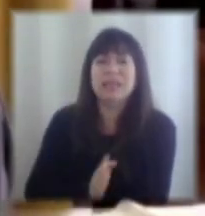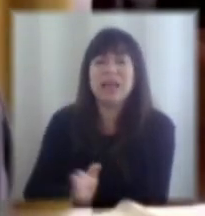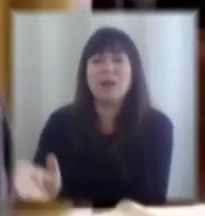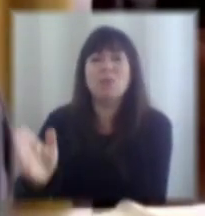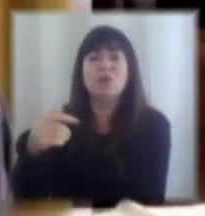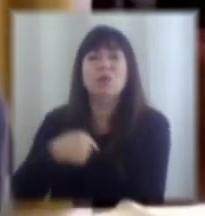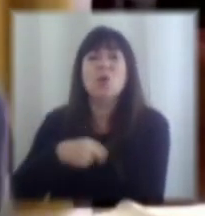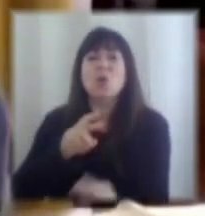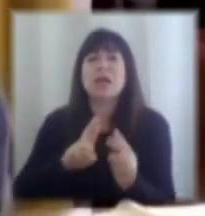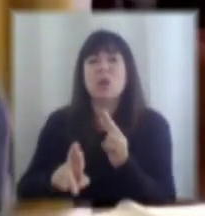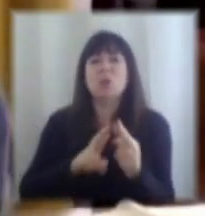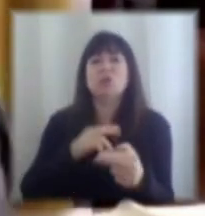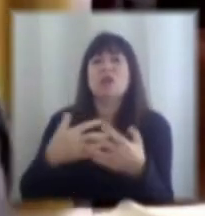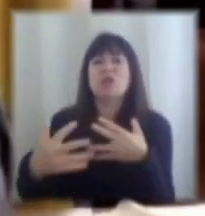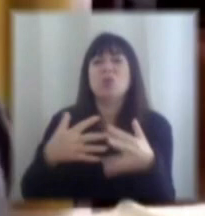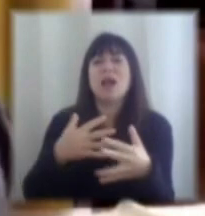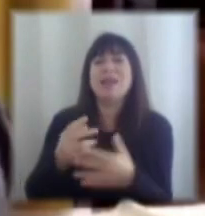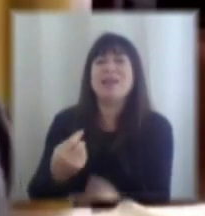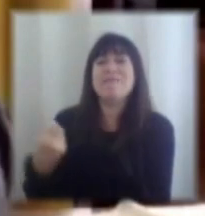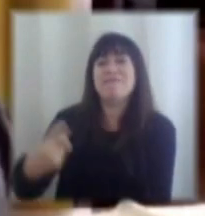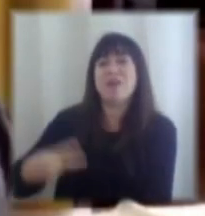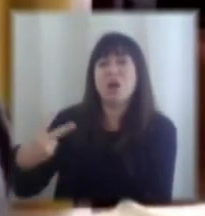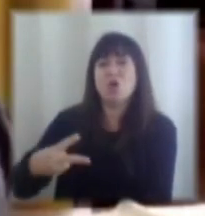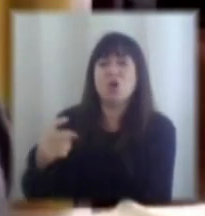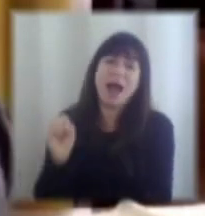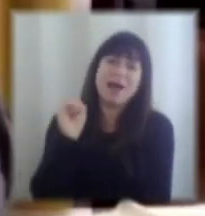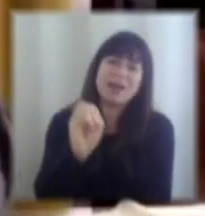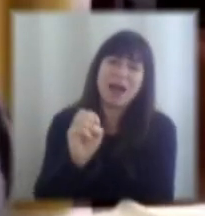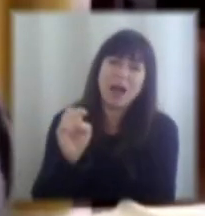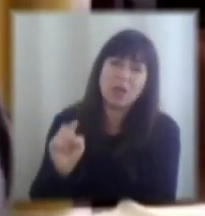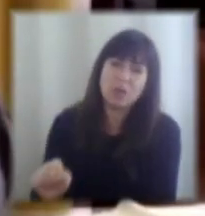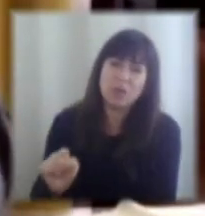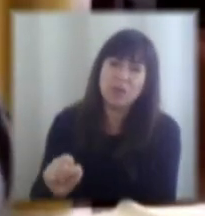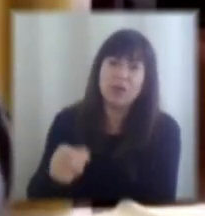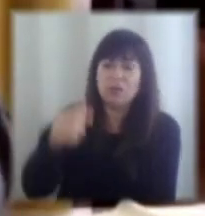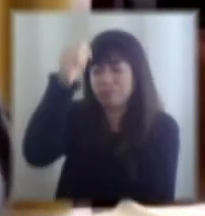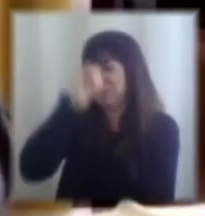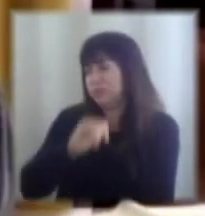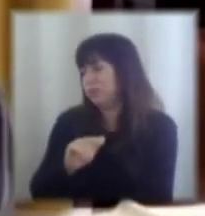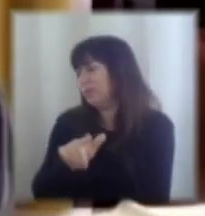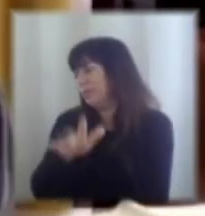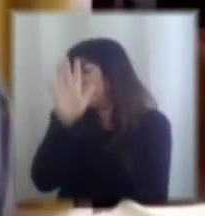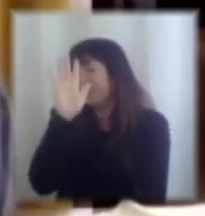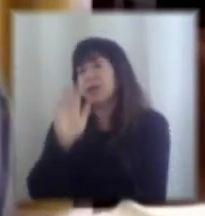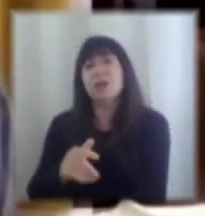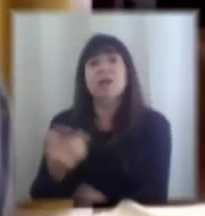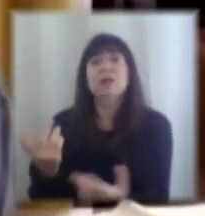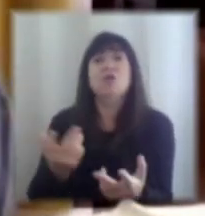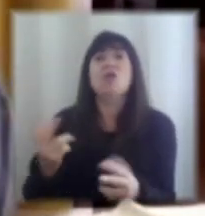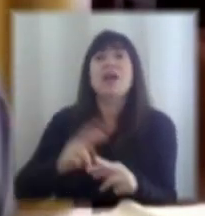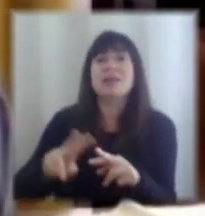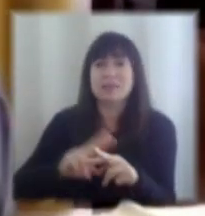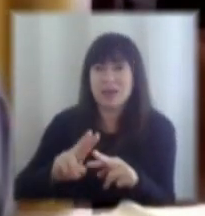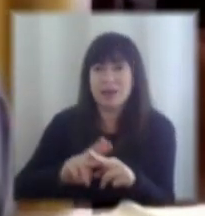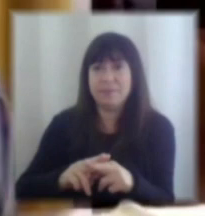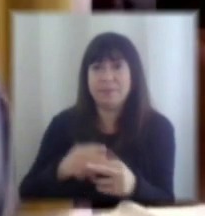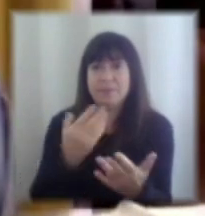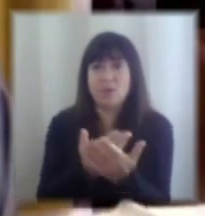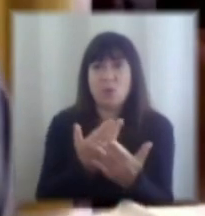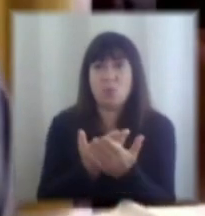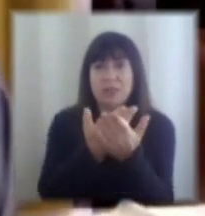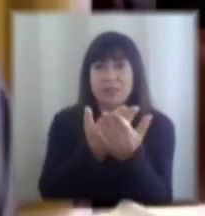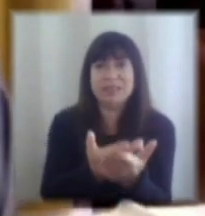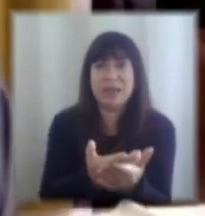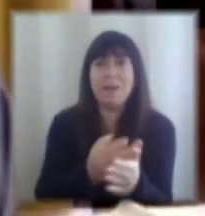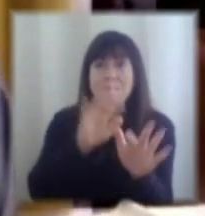nuestros recursos naturales y en el valor agregado que ahí sacamos estamos condenados yo creo que lo que hay que propender es anclado en